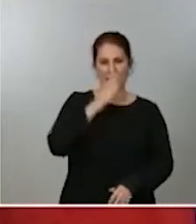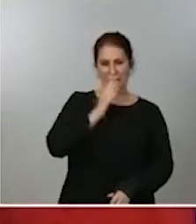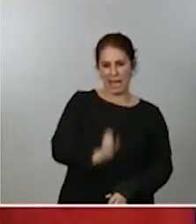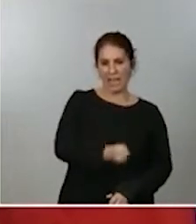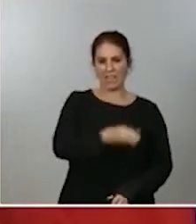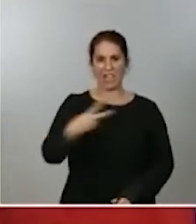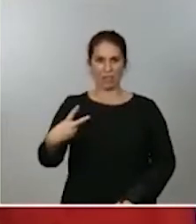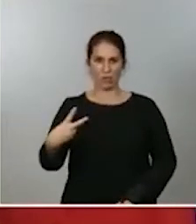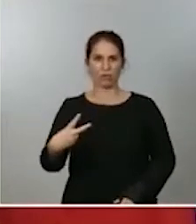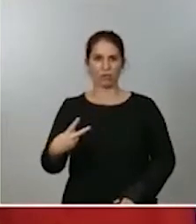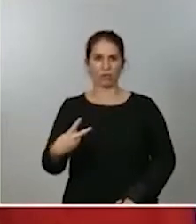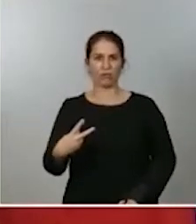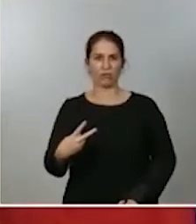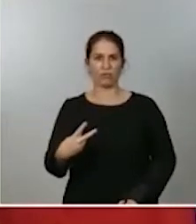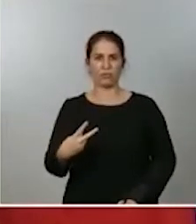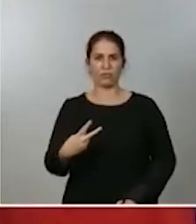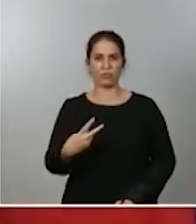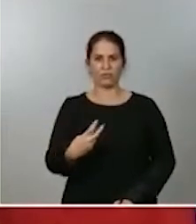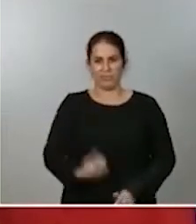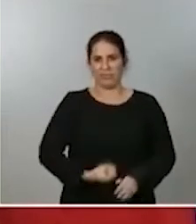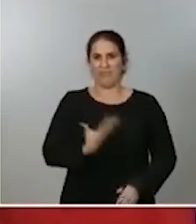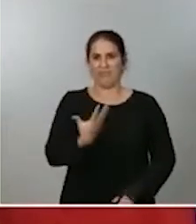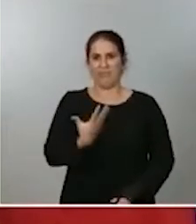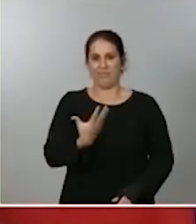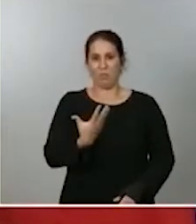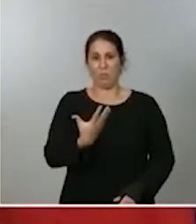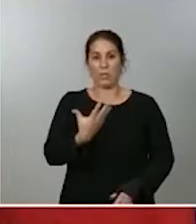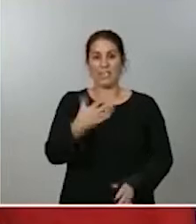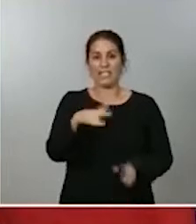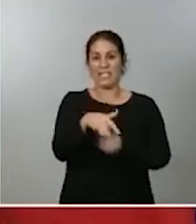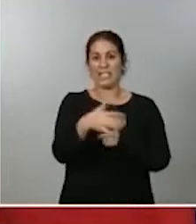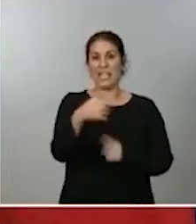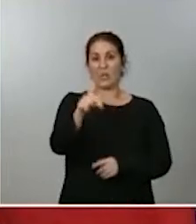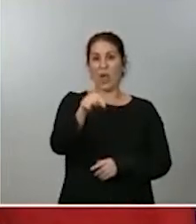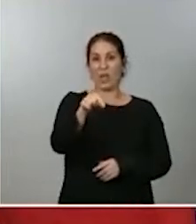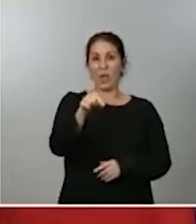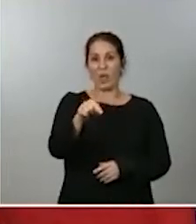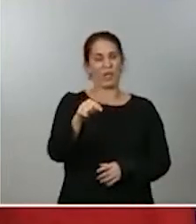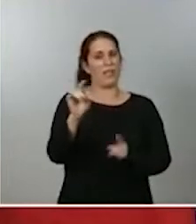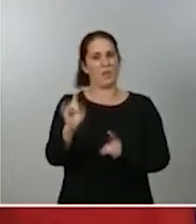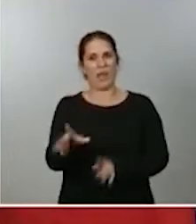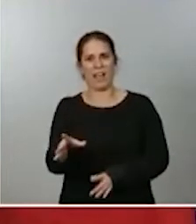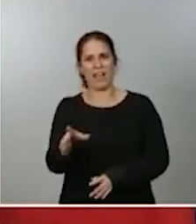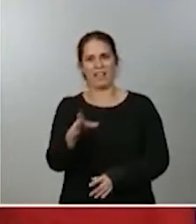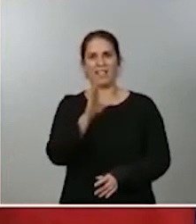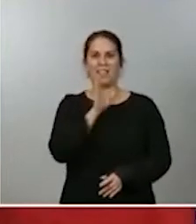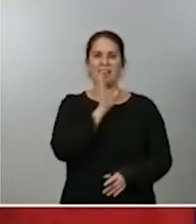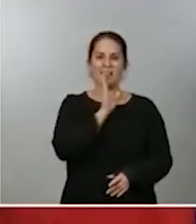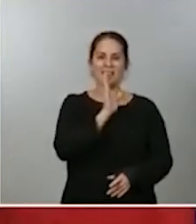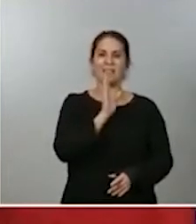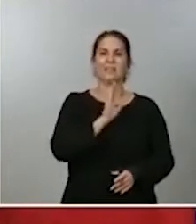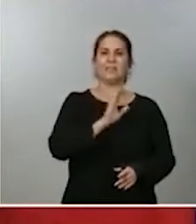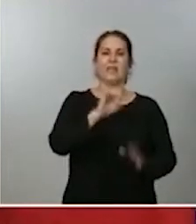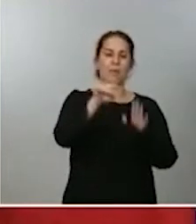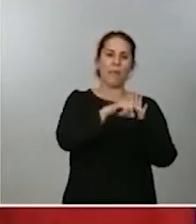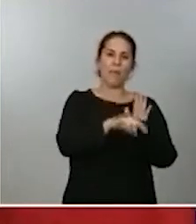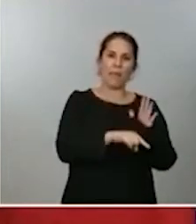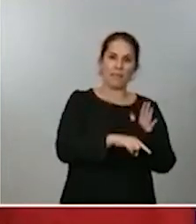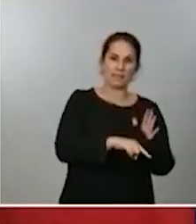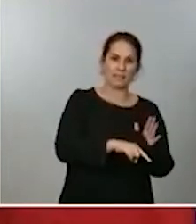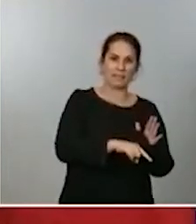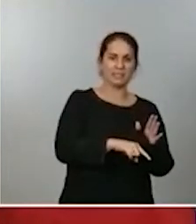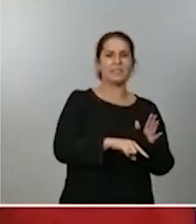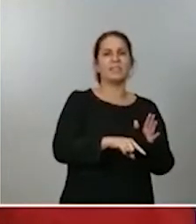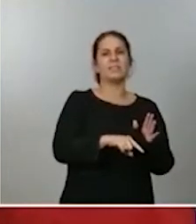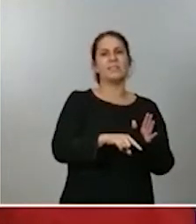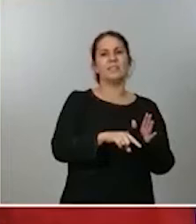se puedan producir pues lo mismo vamos acompañando a la pandemia lo que en este momento estamos evaluando son las medidas que hace